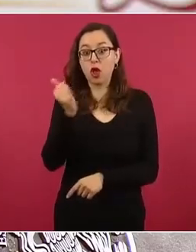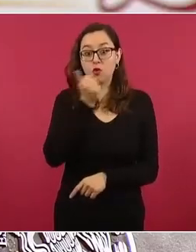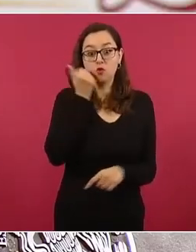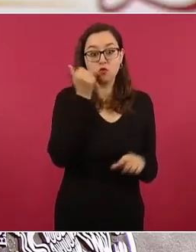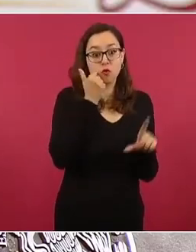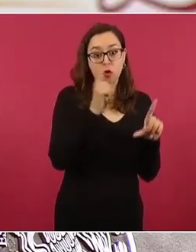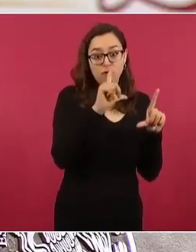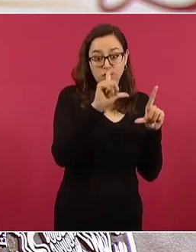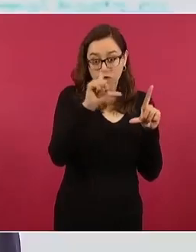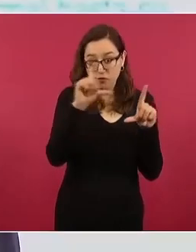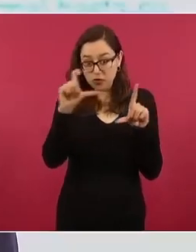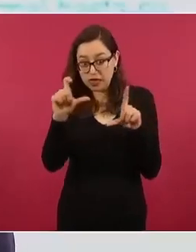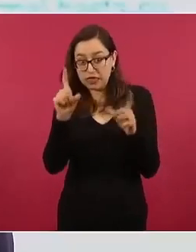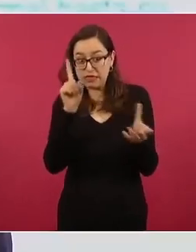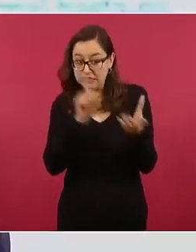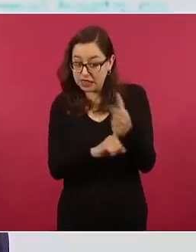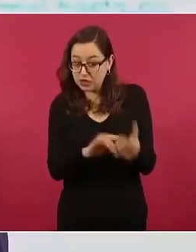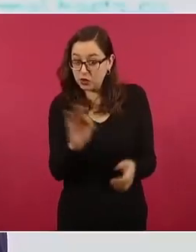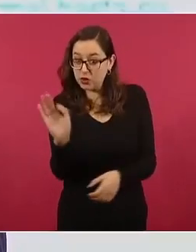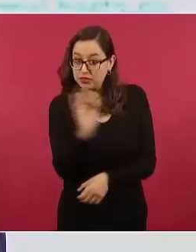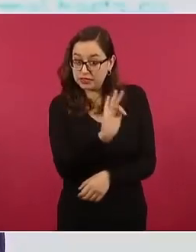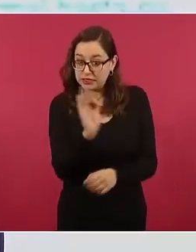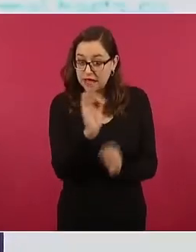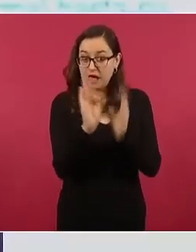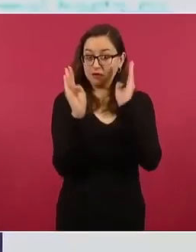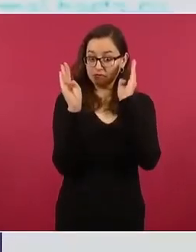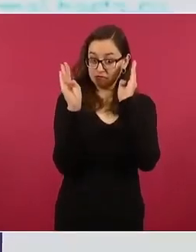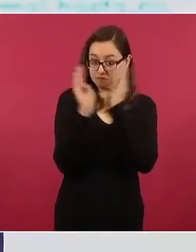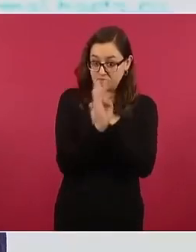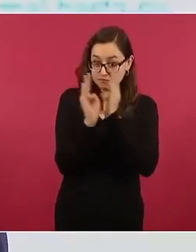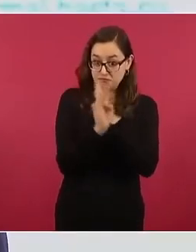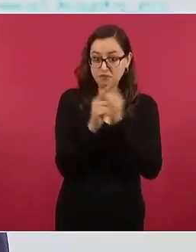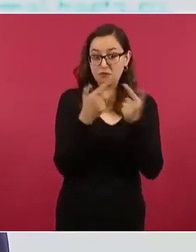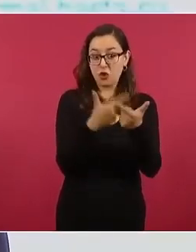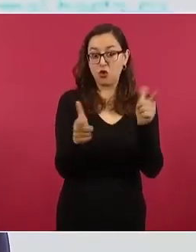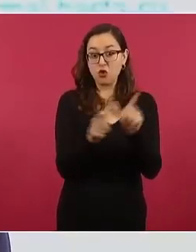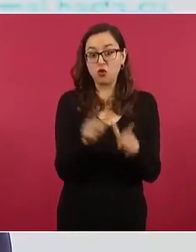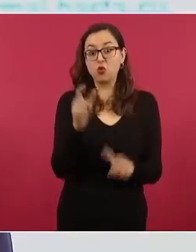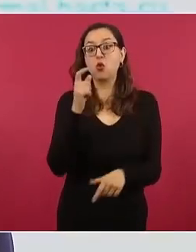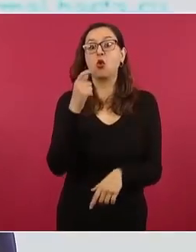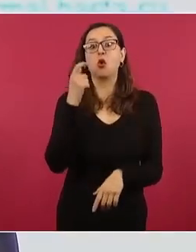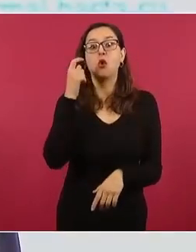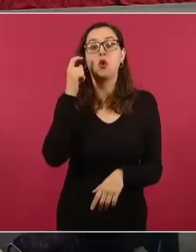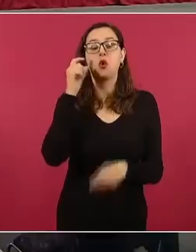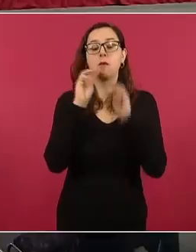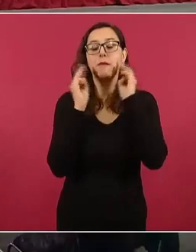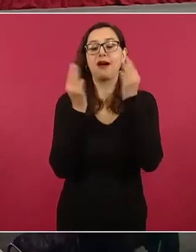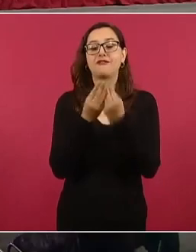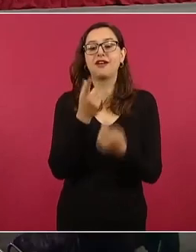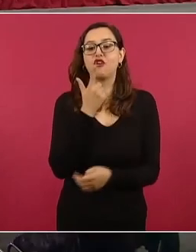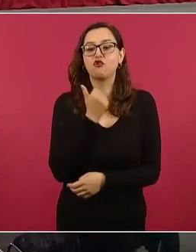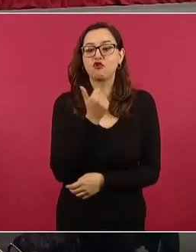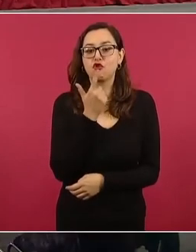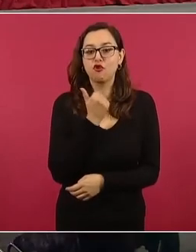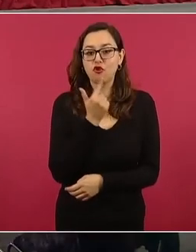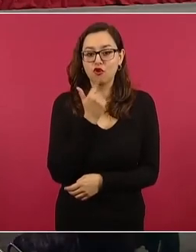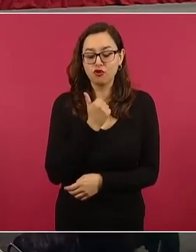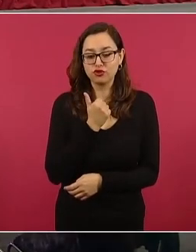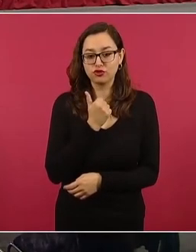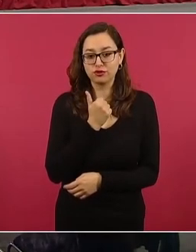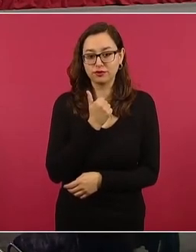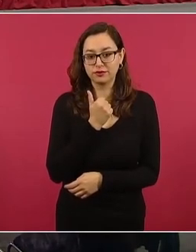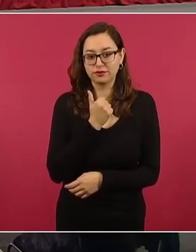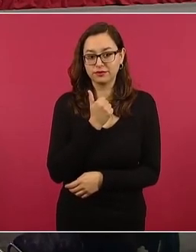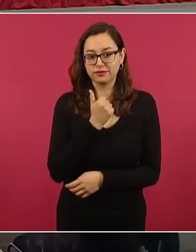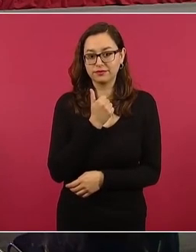creía que entre ellos venían personas que pertenecientes al grupo delictivo de los rojos. La verdad histórica dice que la